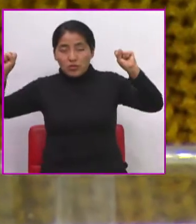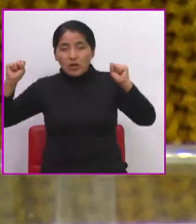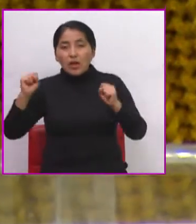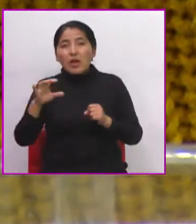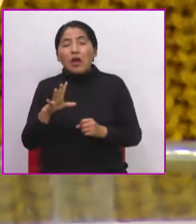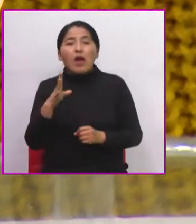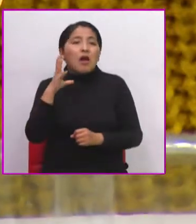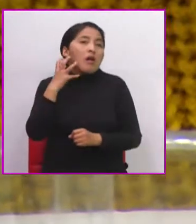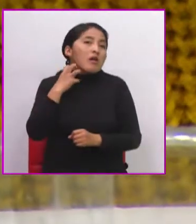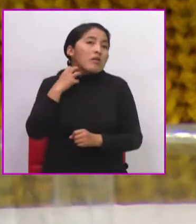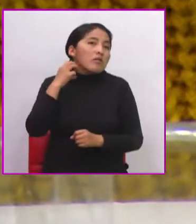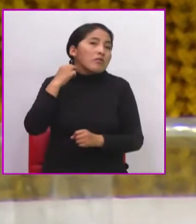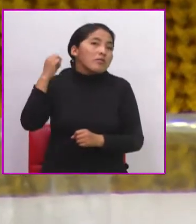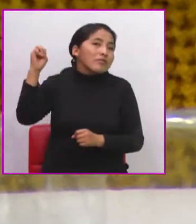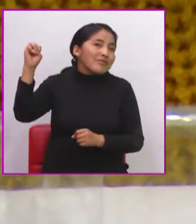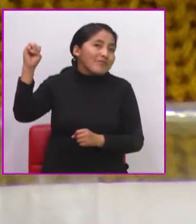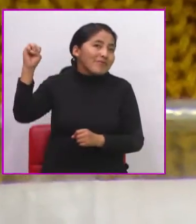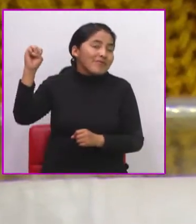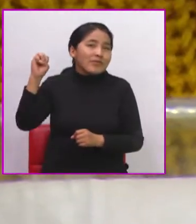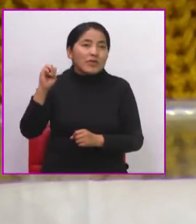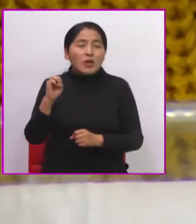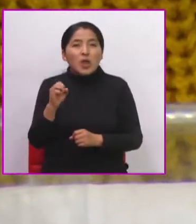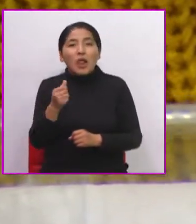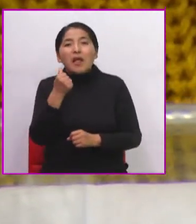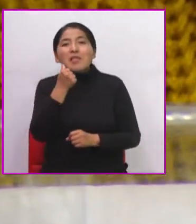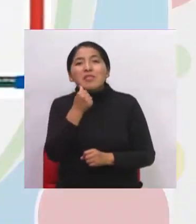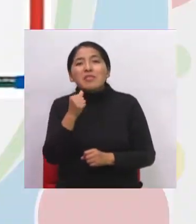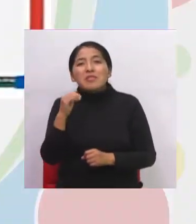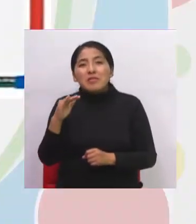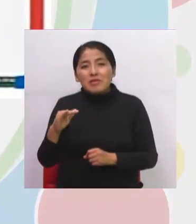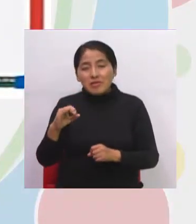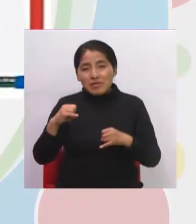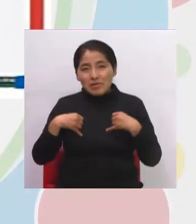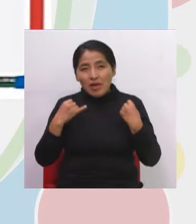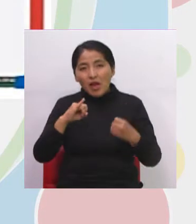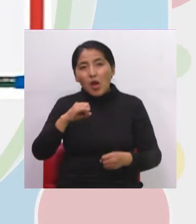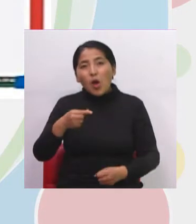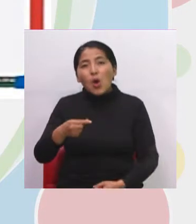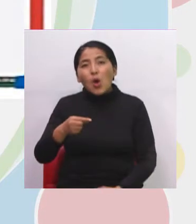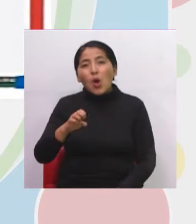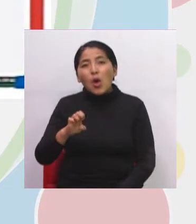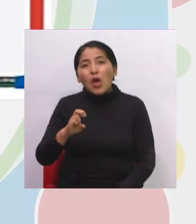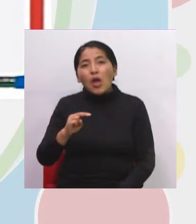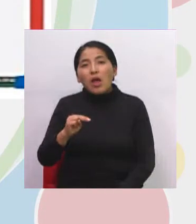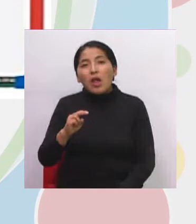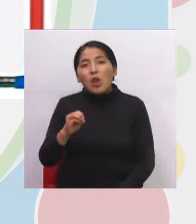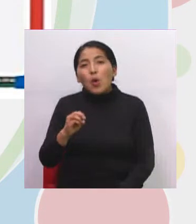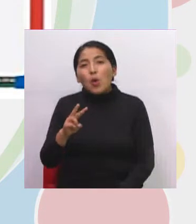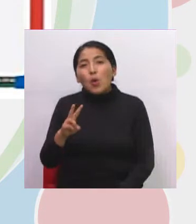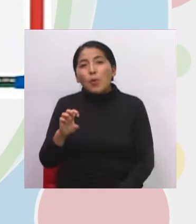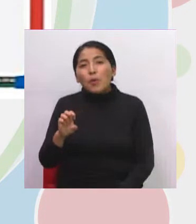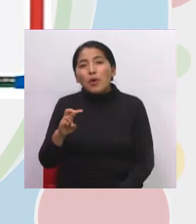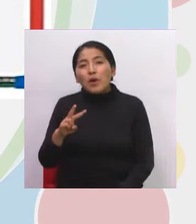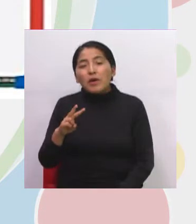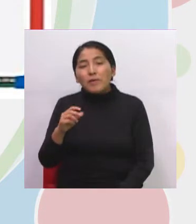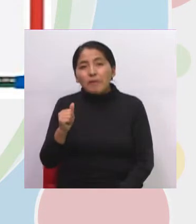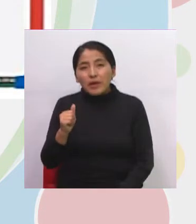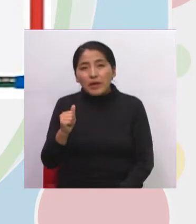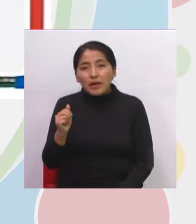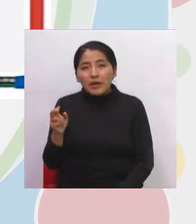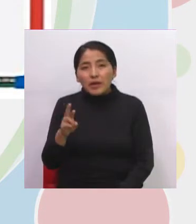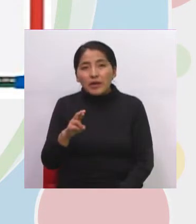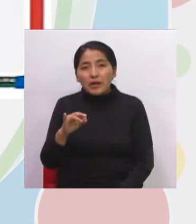Domingo Murillo y aquí está Genoveva Ríos. Y así sucesivamente, en cada billete, tenemos